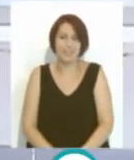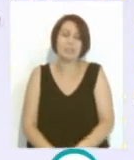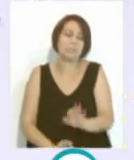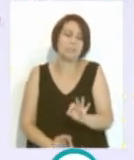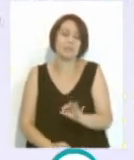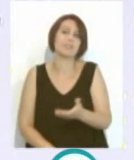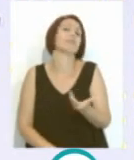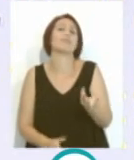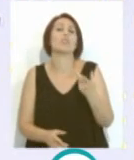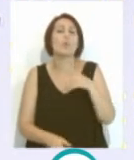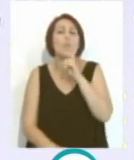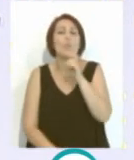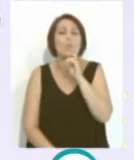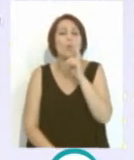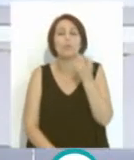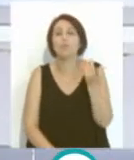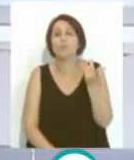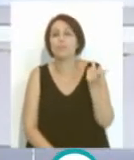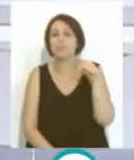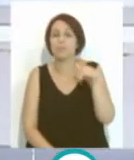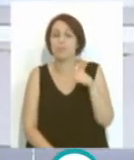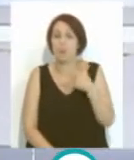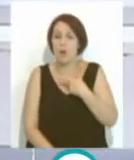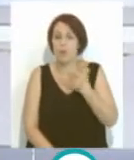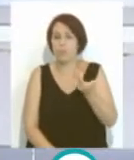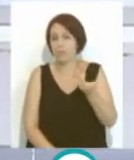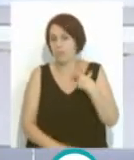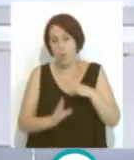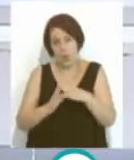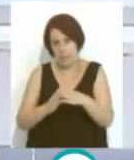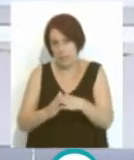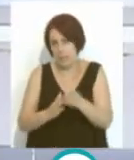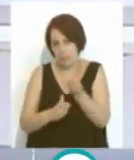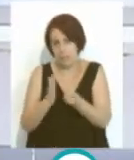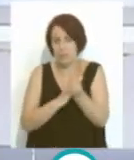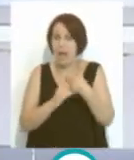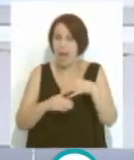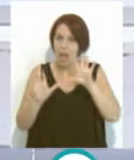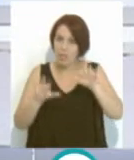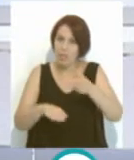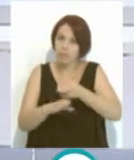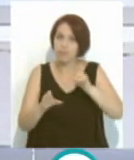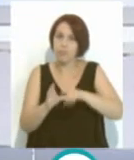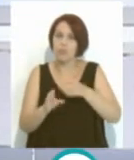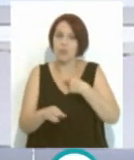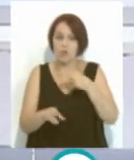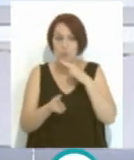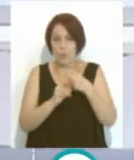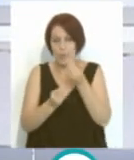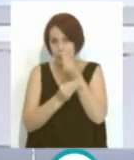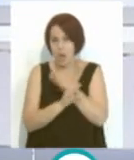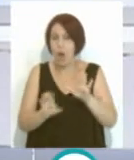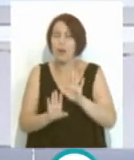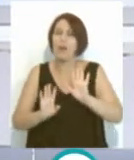Exacto. Y cómo apareció, claro, es un portudense de pro que haya jugado en el Cádiz y el que mejor nombre podía tener,